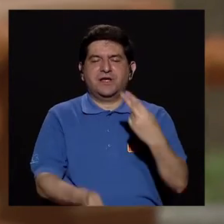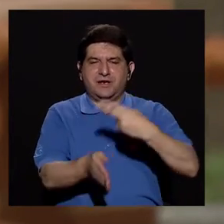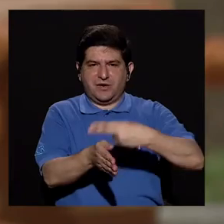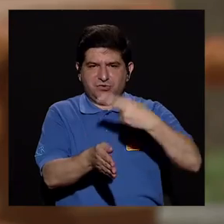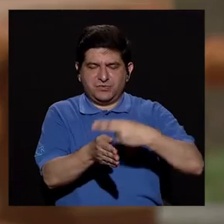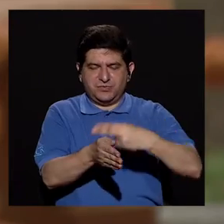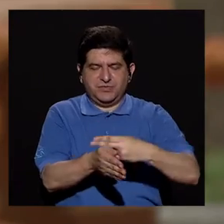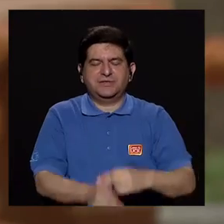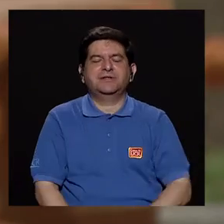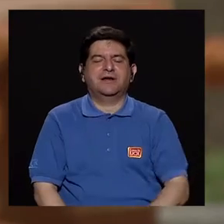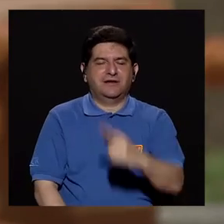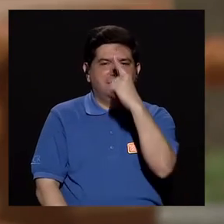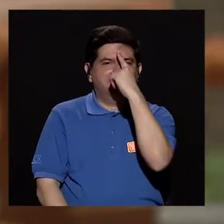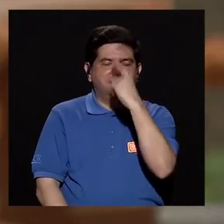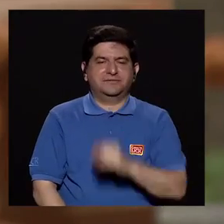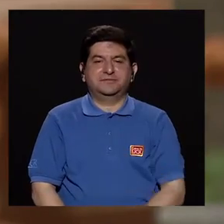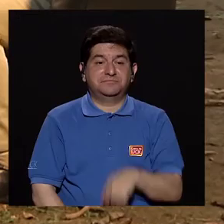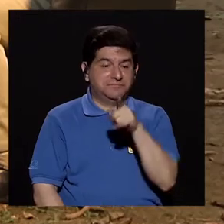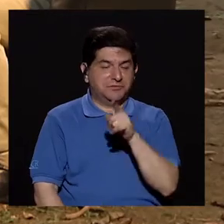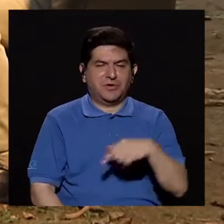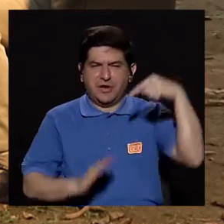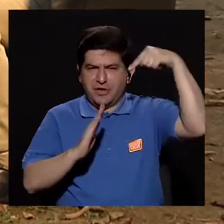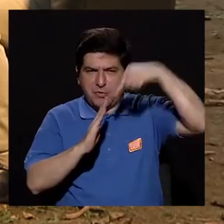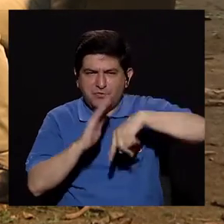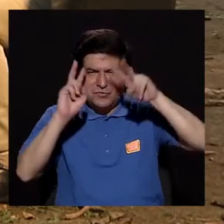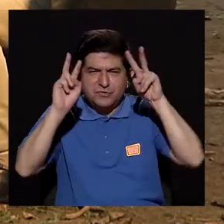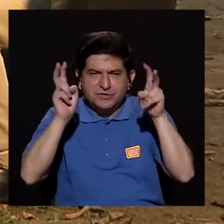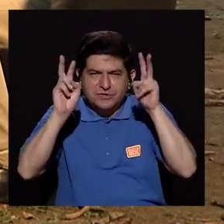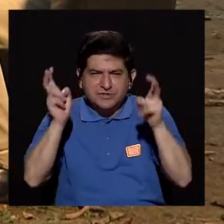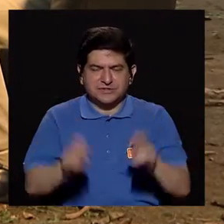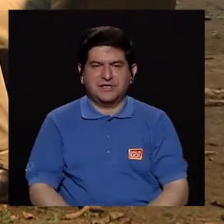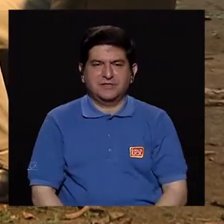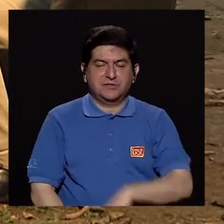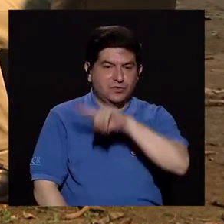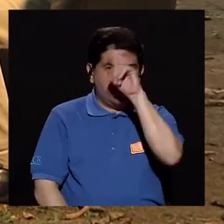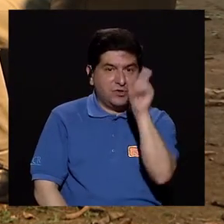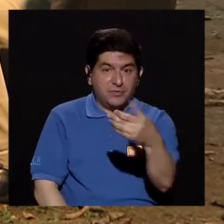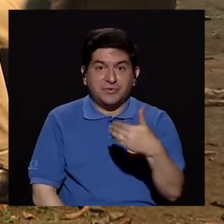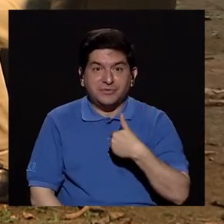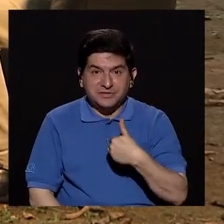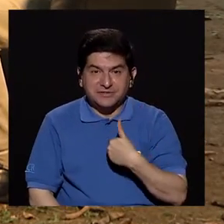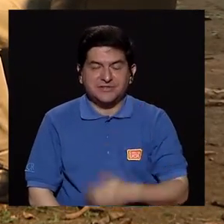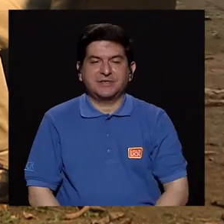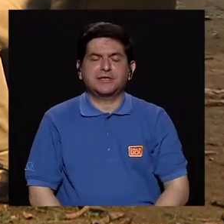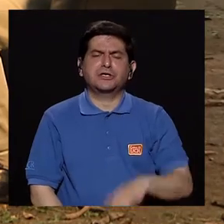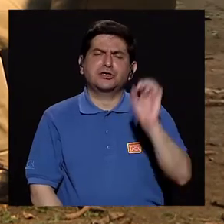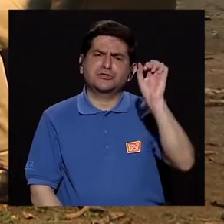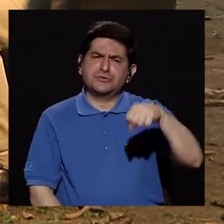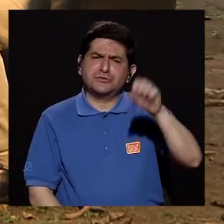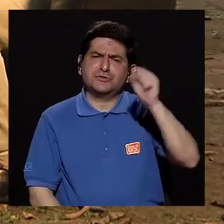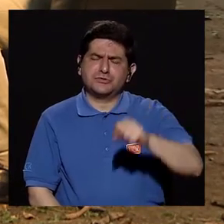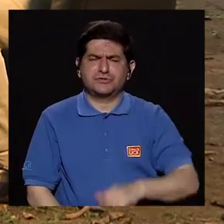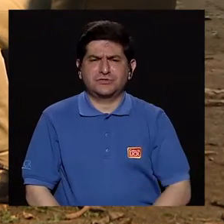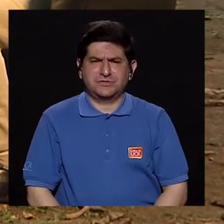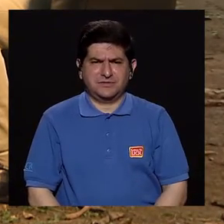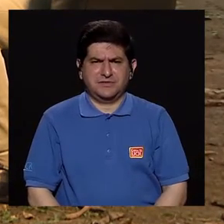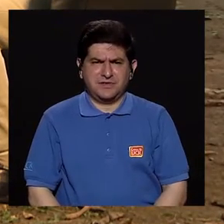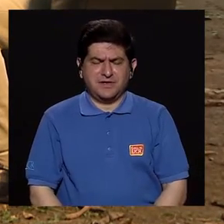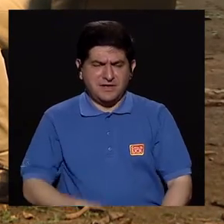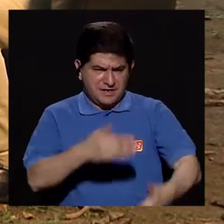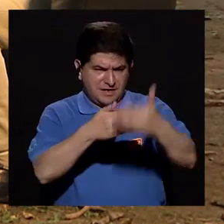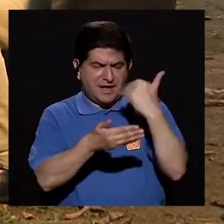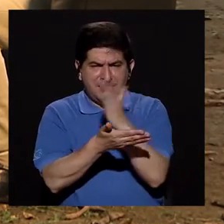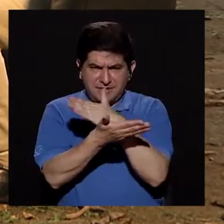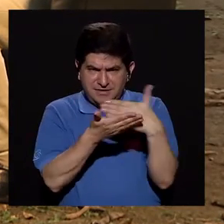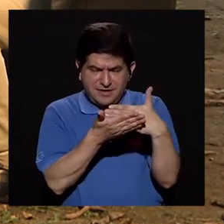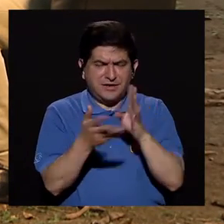del hospital Rafael Ángel Calderón Guarnia y con ella vamos profundizando acerca de este tema y teníamos preguntas, ¿verdad, Saúl? Sí, doctora, y es que, bueno, en